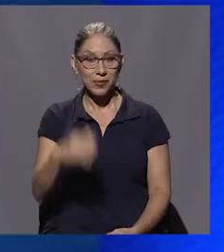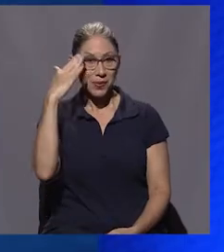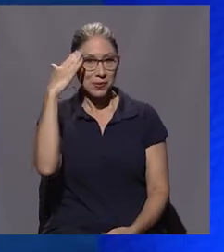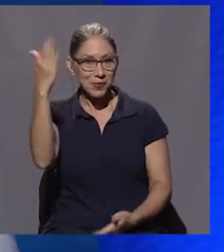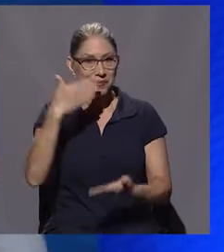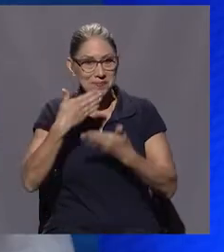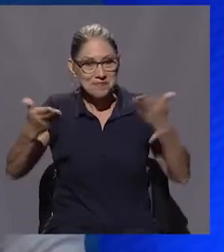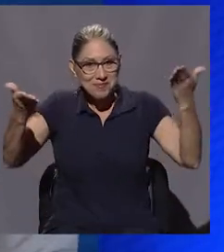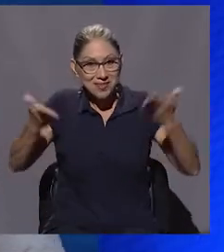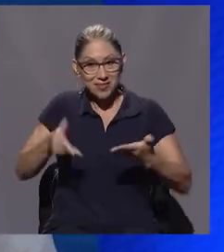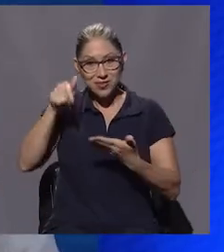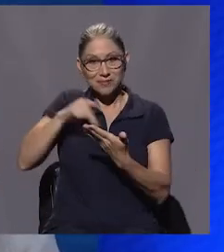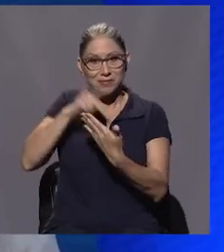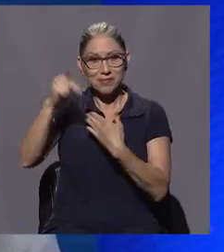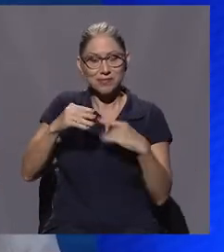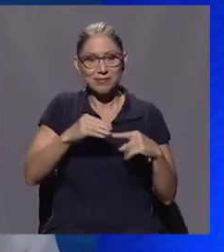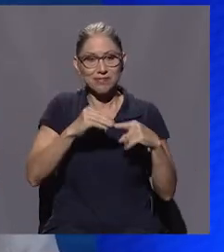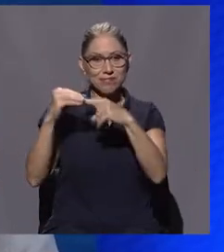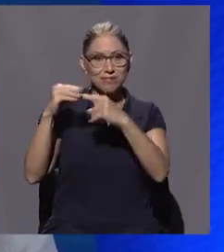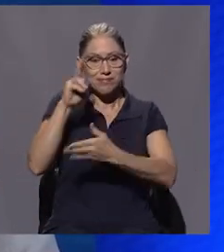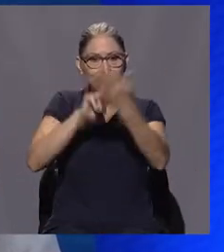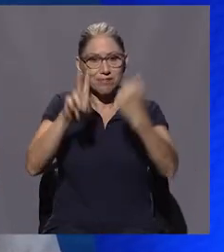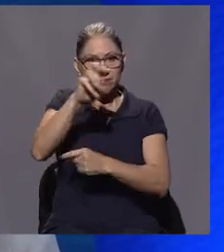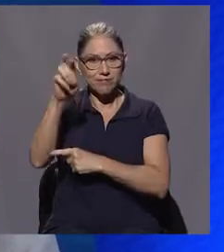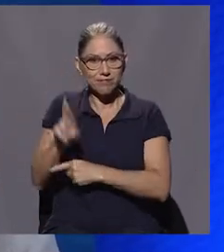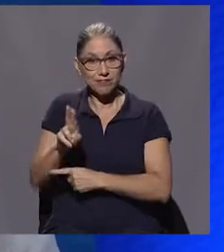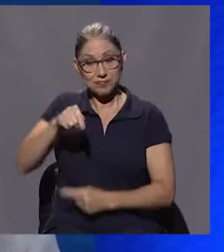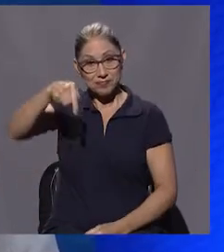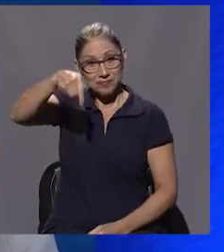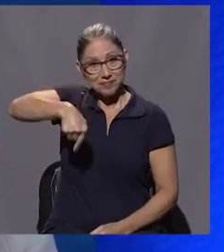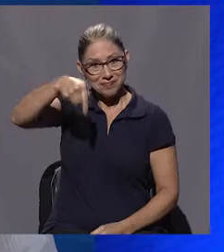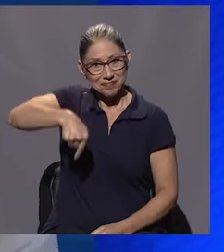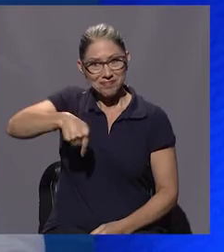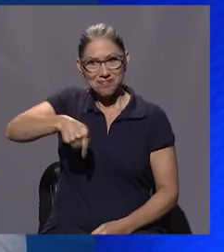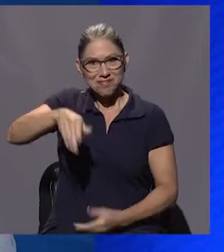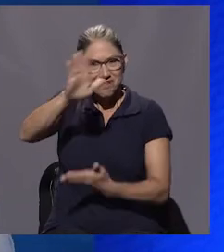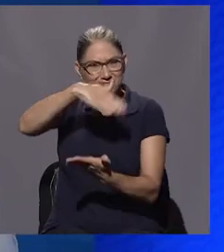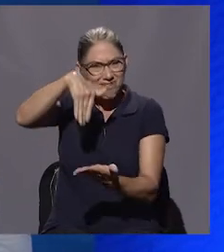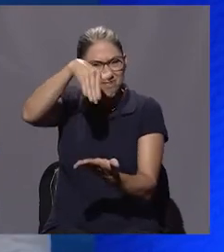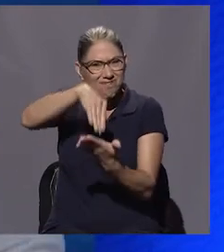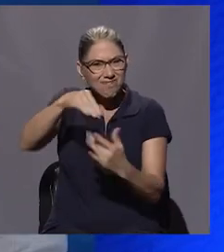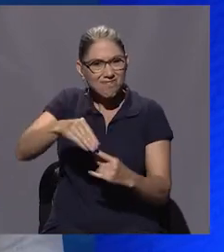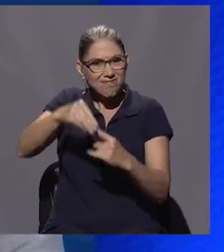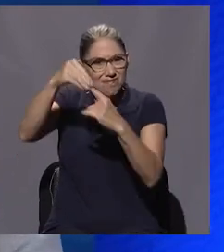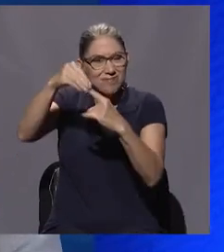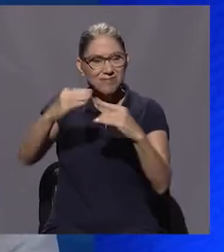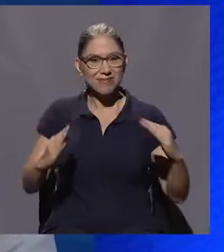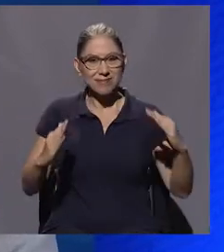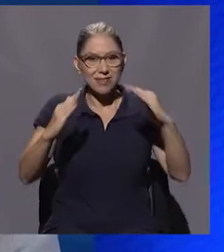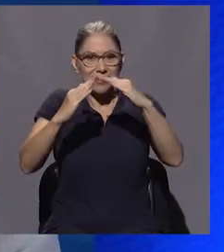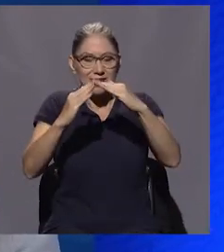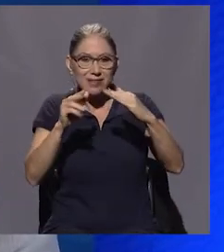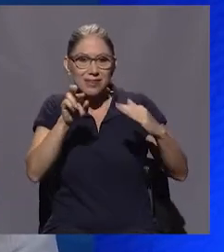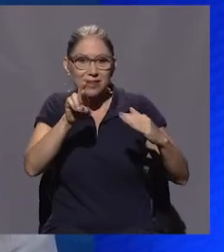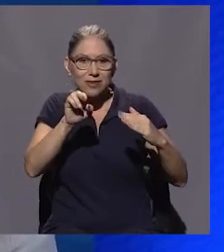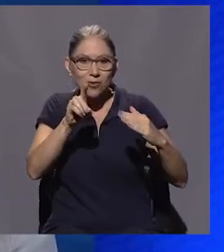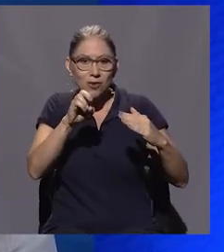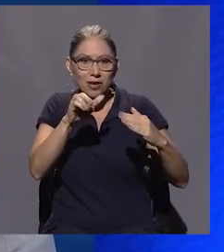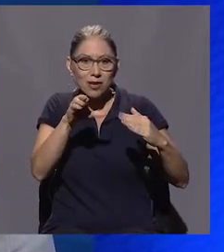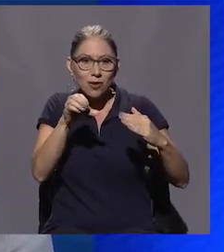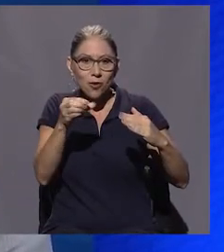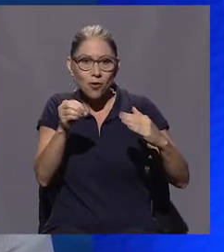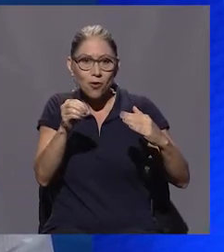Hola, bienvenidos y bienvenidas a especiales Universidad de Costa Rica, acá en el epicentro, en la casa de Don Rodrigo Facio,